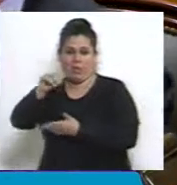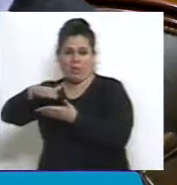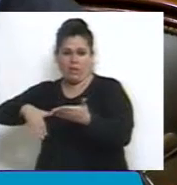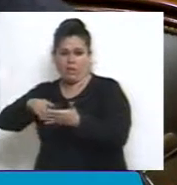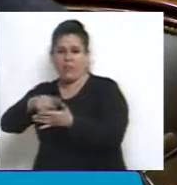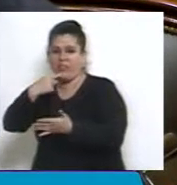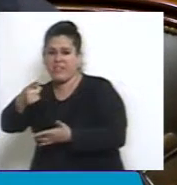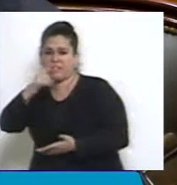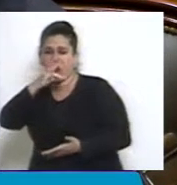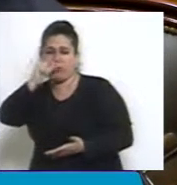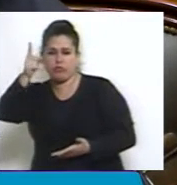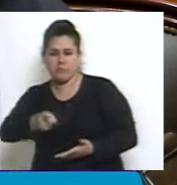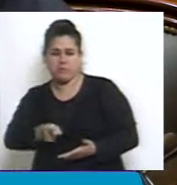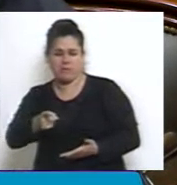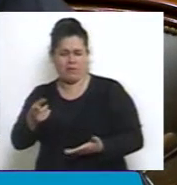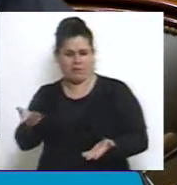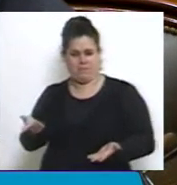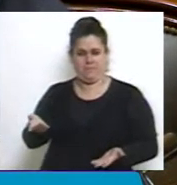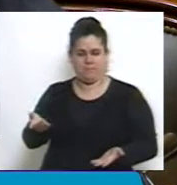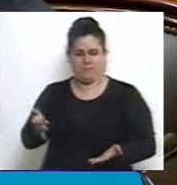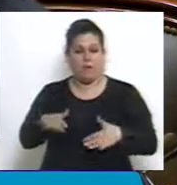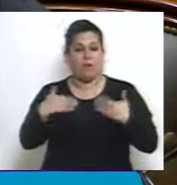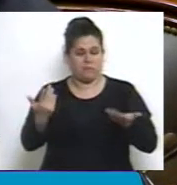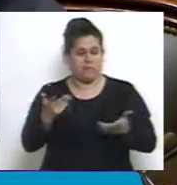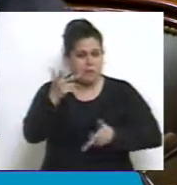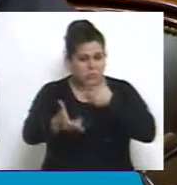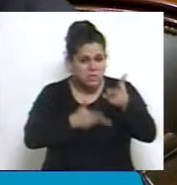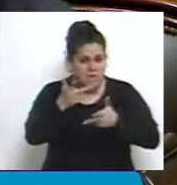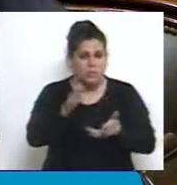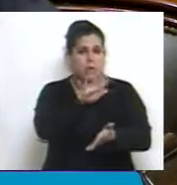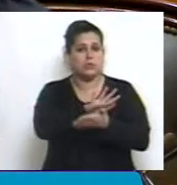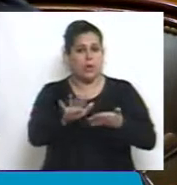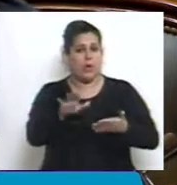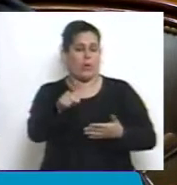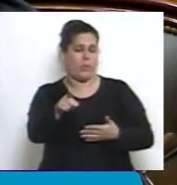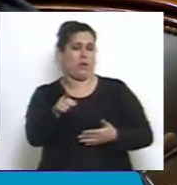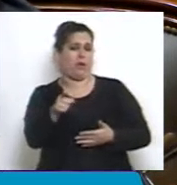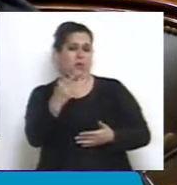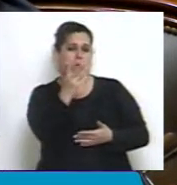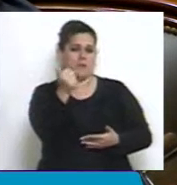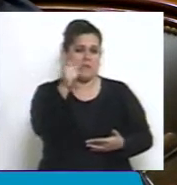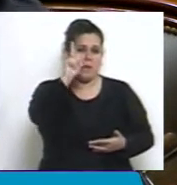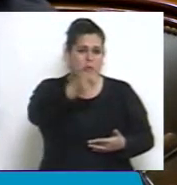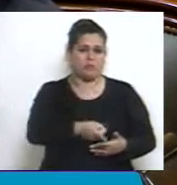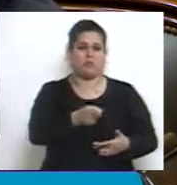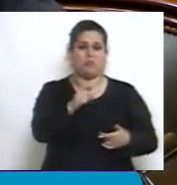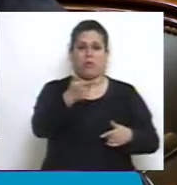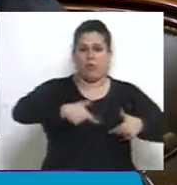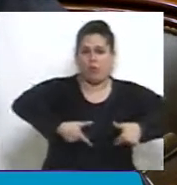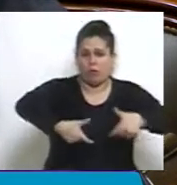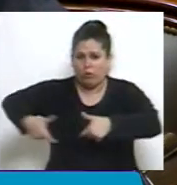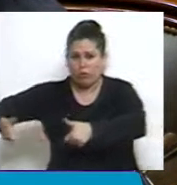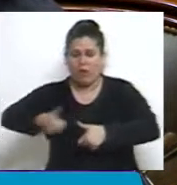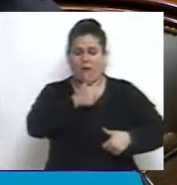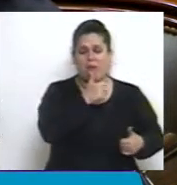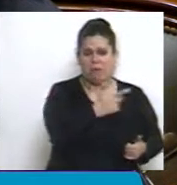,5% de inflación que prevé el presupuesto. Y estamos hablando del 46% de la población que no tiene cloacas, 5